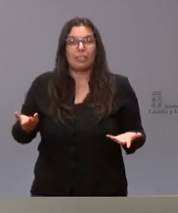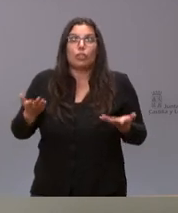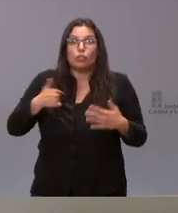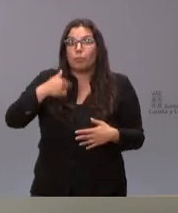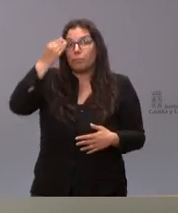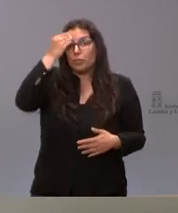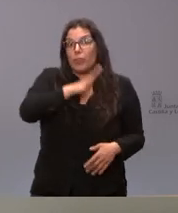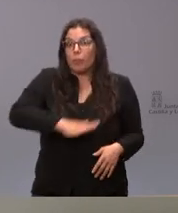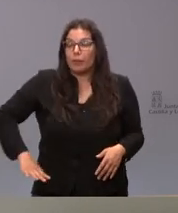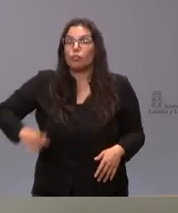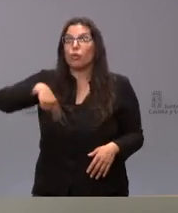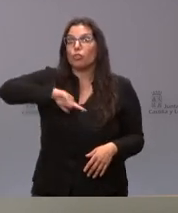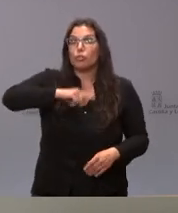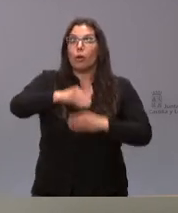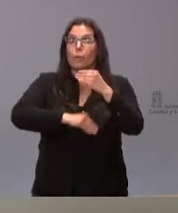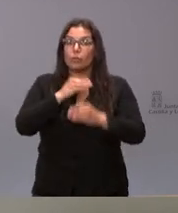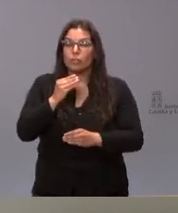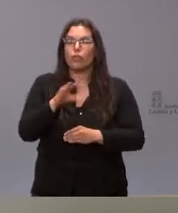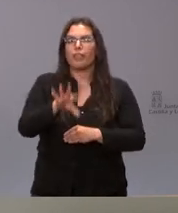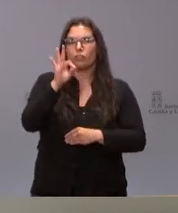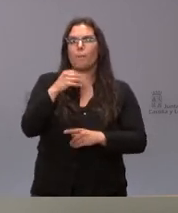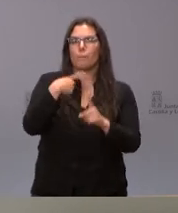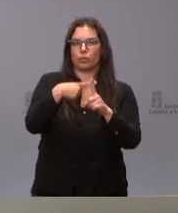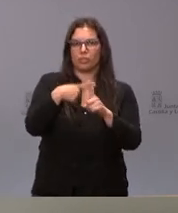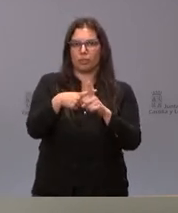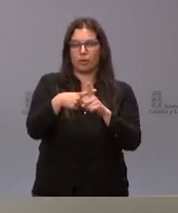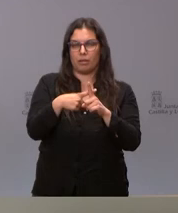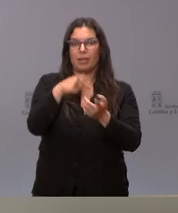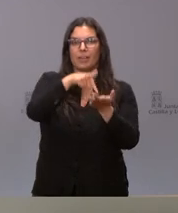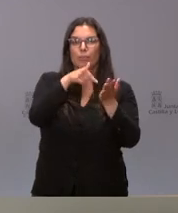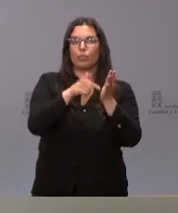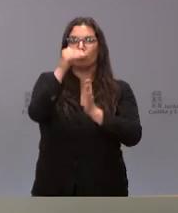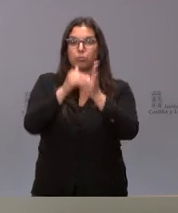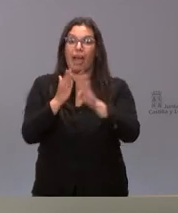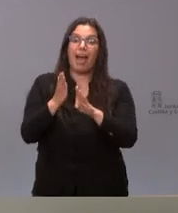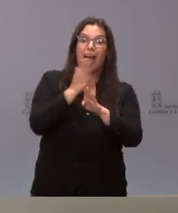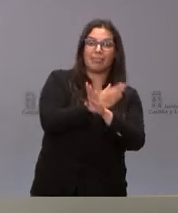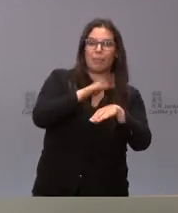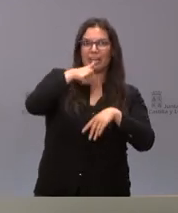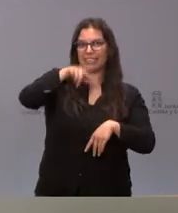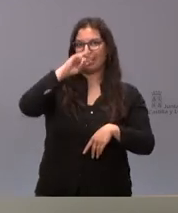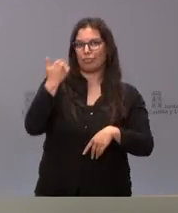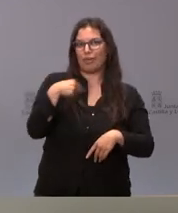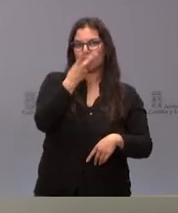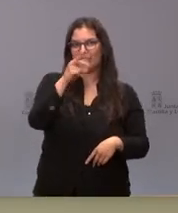que de momento nosotros lo que hemos hecho es una medida positiva que bajar impuestos y además bajarlo antes porque lo bajamos para este año 2022